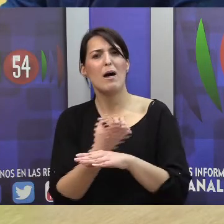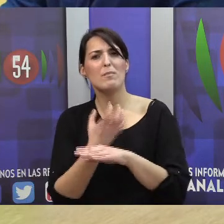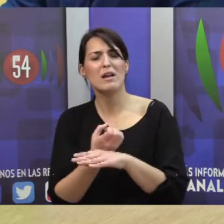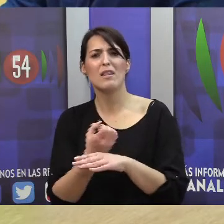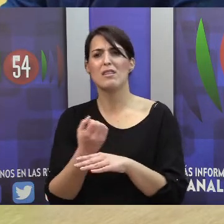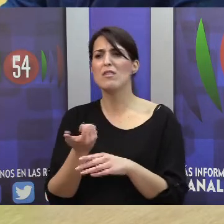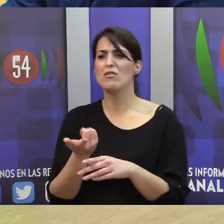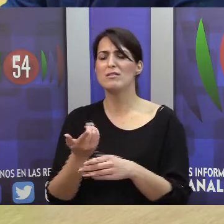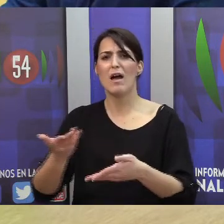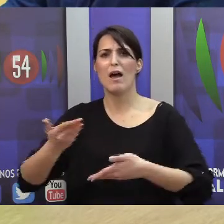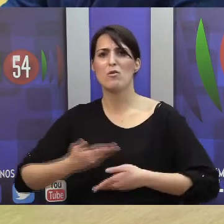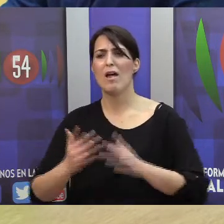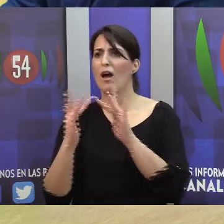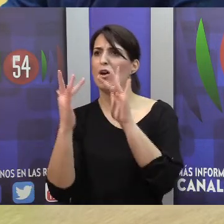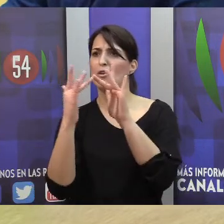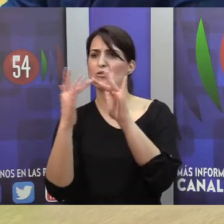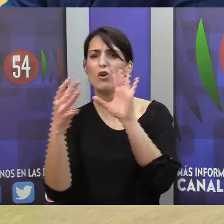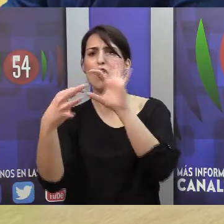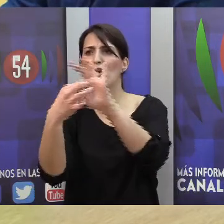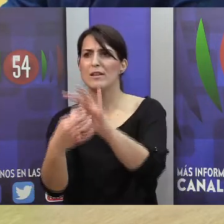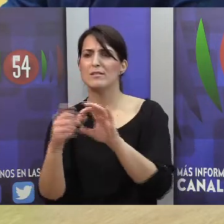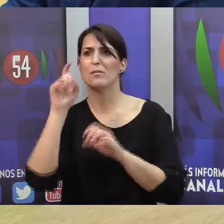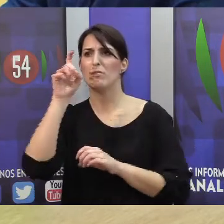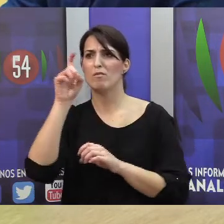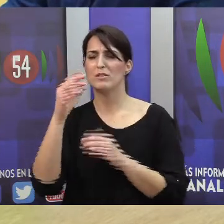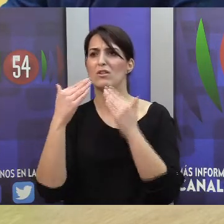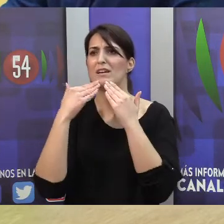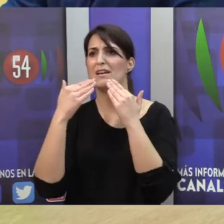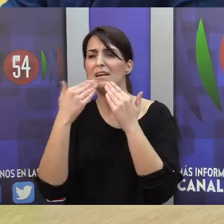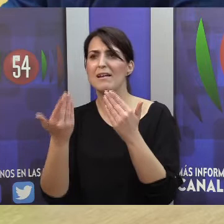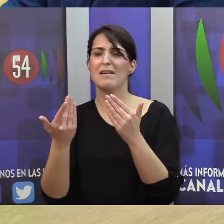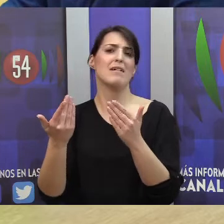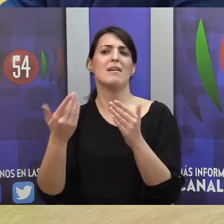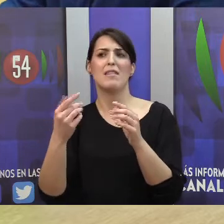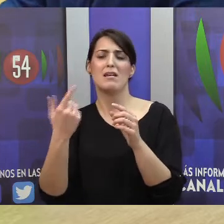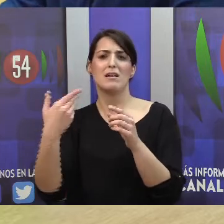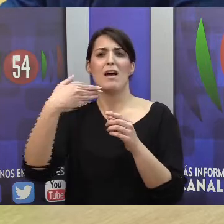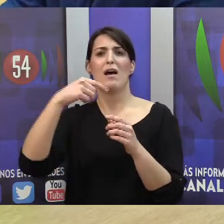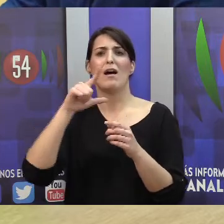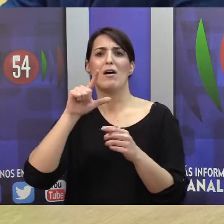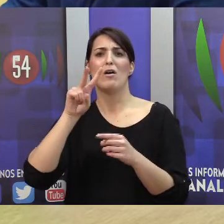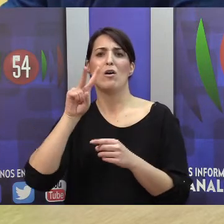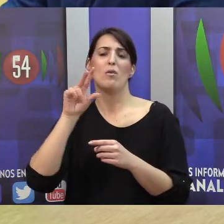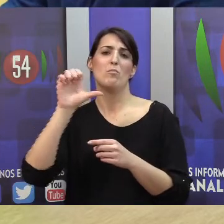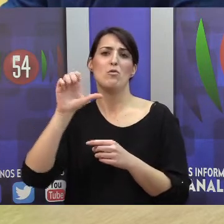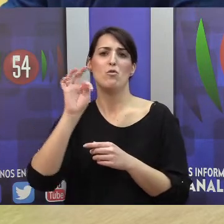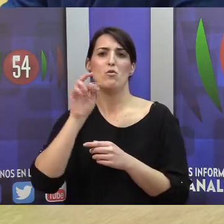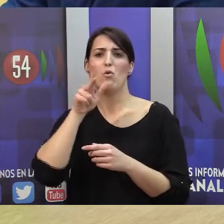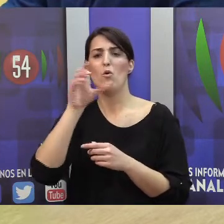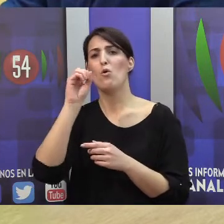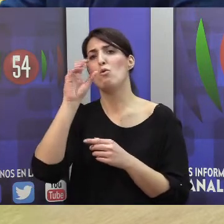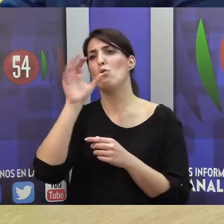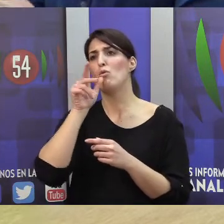conectarte con el profesor y a través de Bluetooth, escuchar por el móvil y acercar la voz del profesor a tu